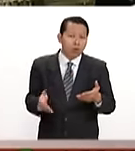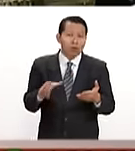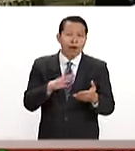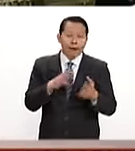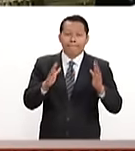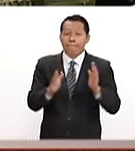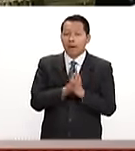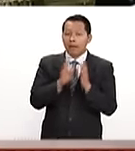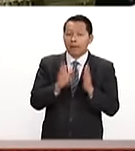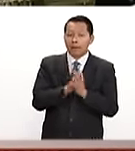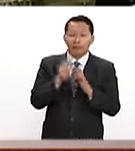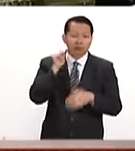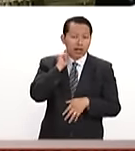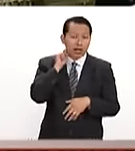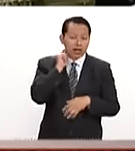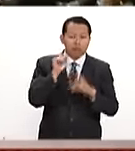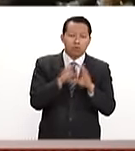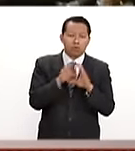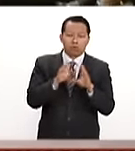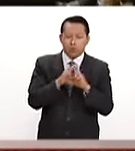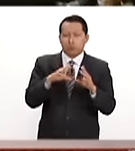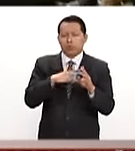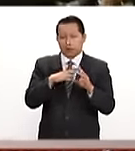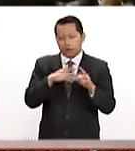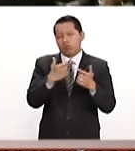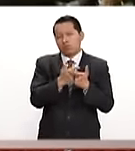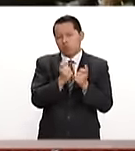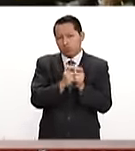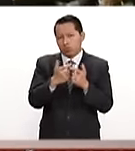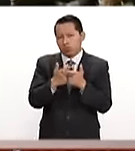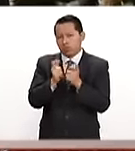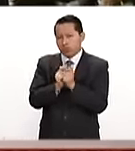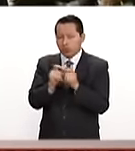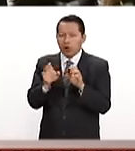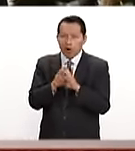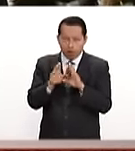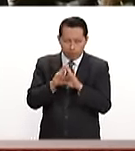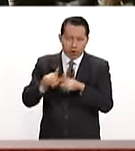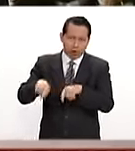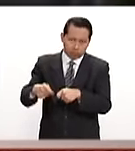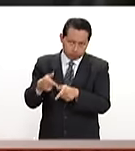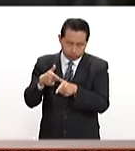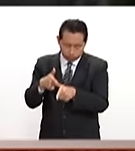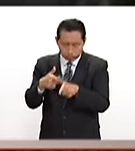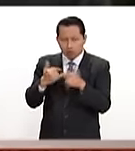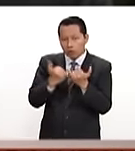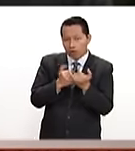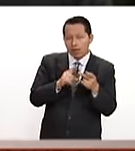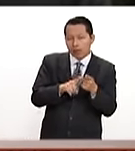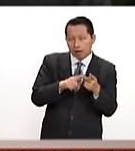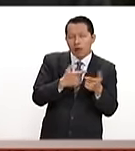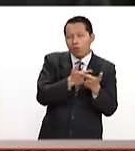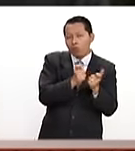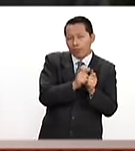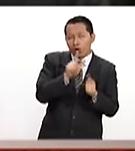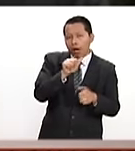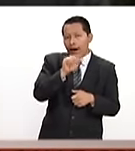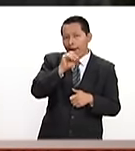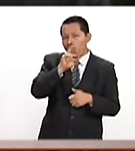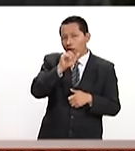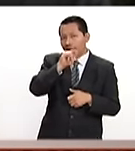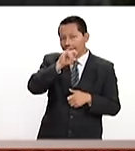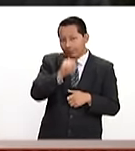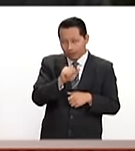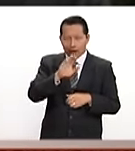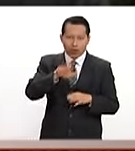del Parlamento, donde hay amplios sectores, tanto en el Partido Conservador como en el Partido Laborista, que se oponen abiertamente a esta